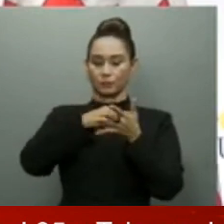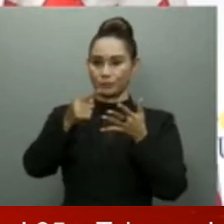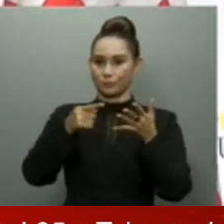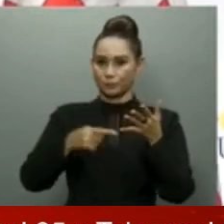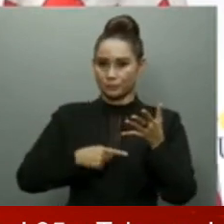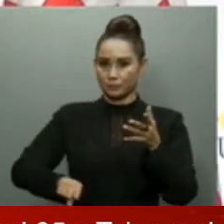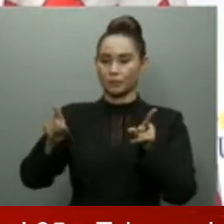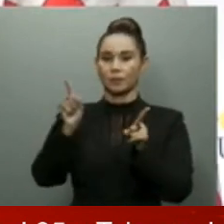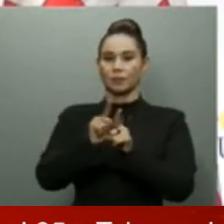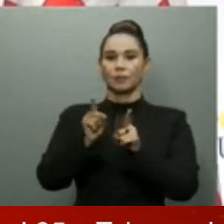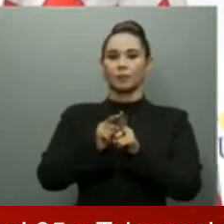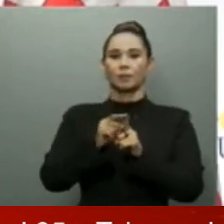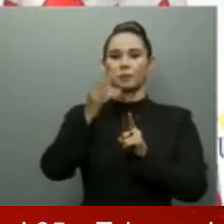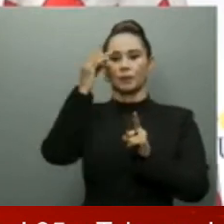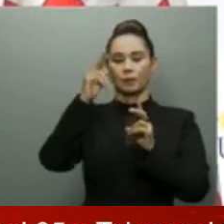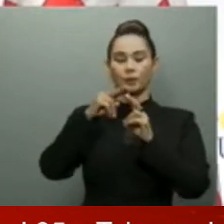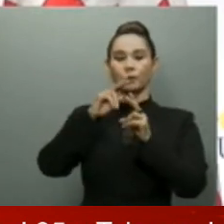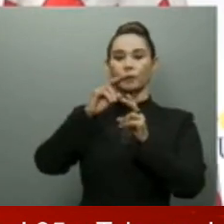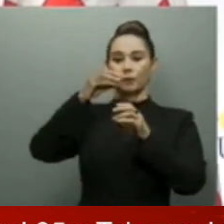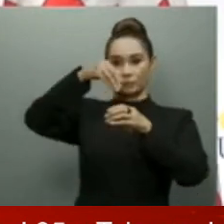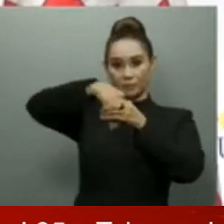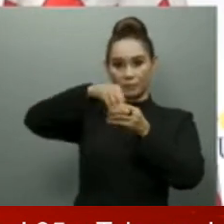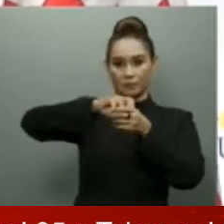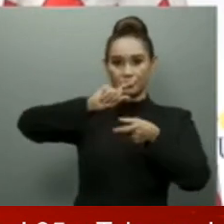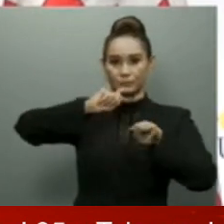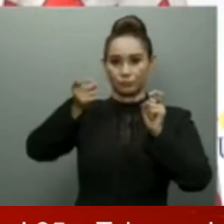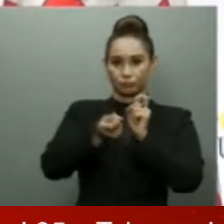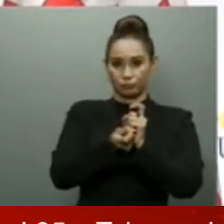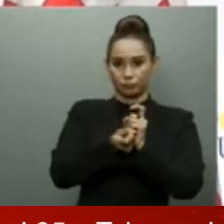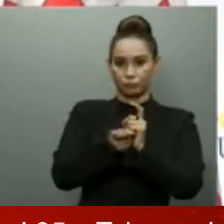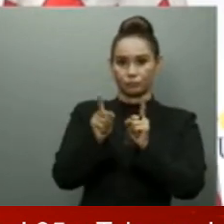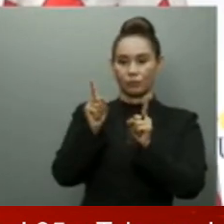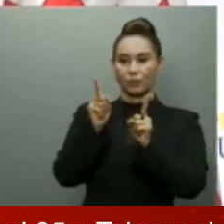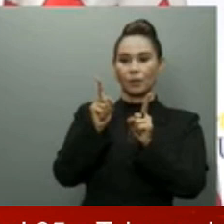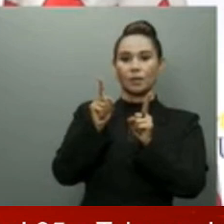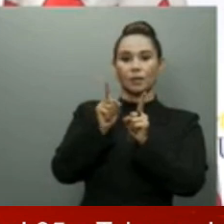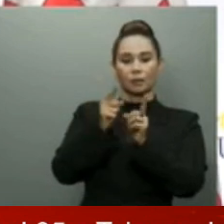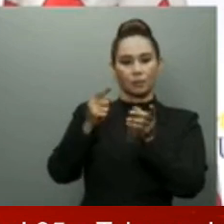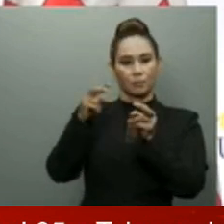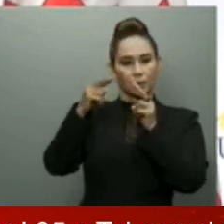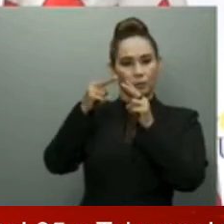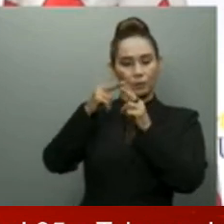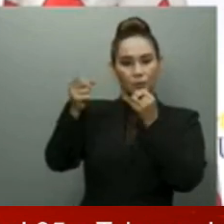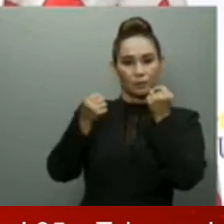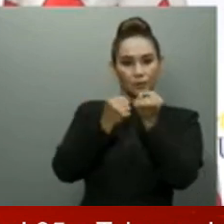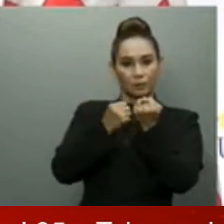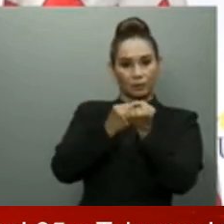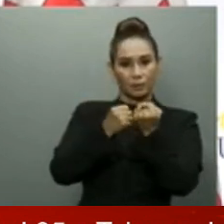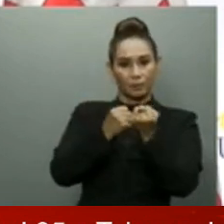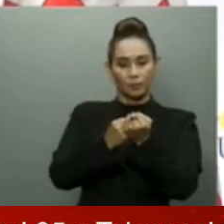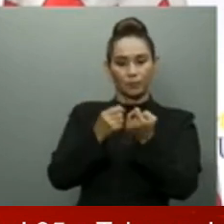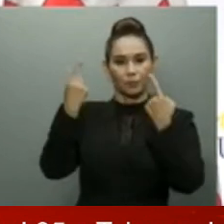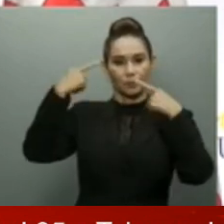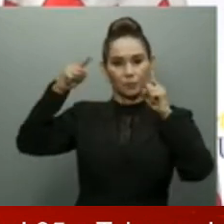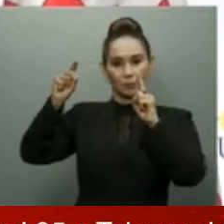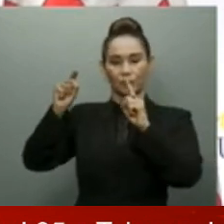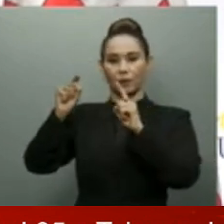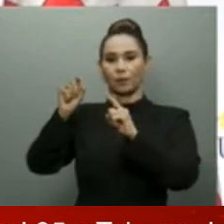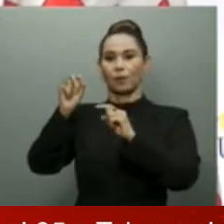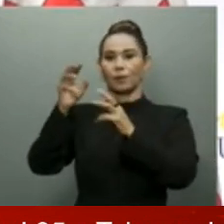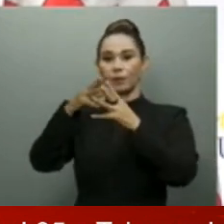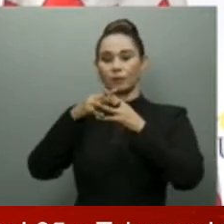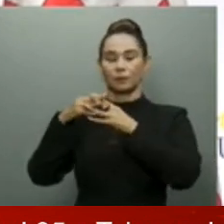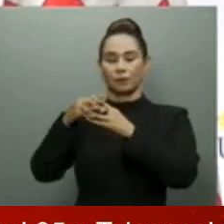transformación que estamos llevando a cabo y el apoyo que hemos logrado de gobiernos amigos como los Estados Unidos Colombia y España